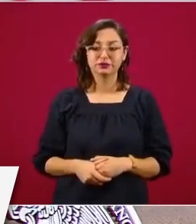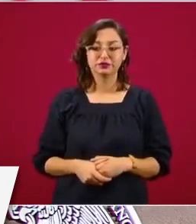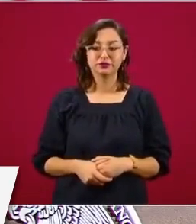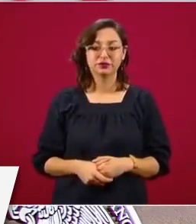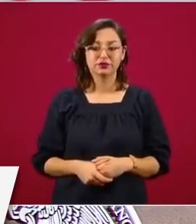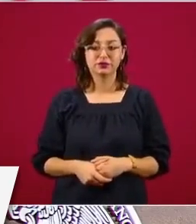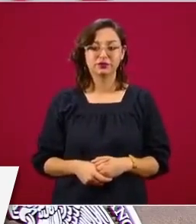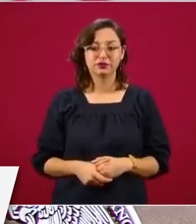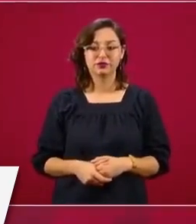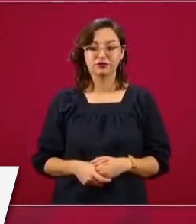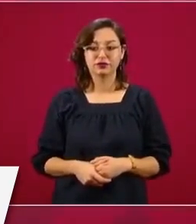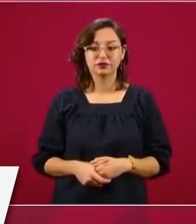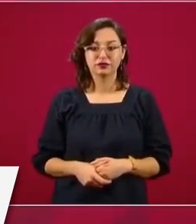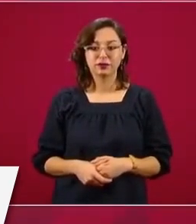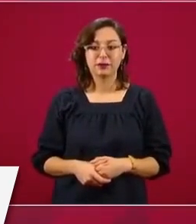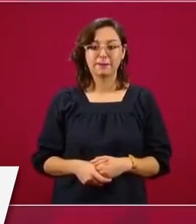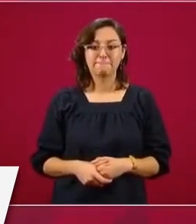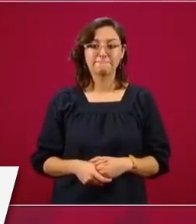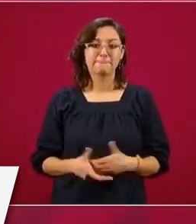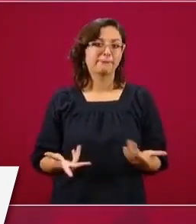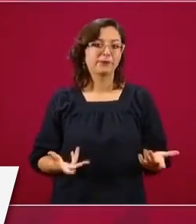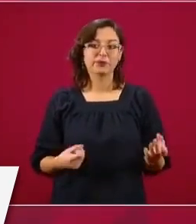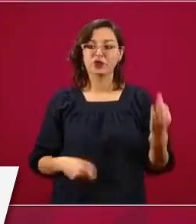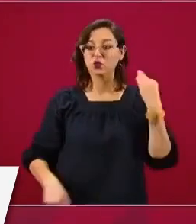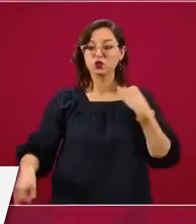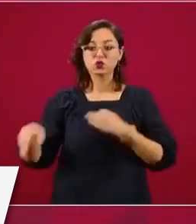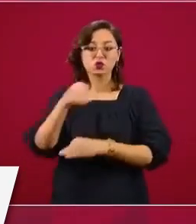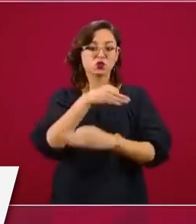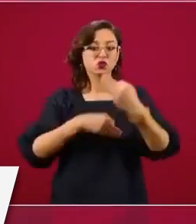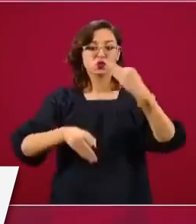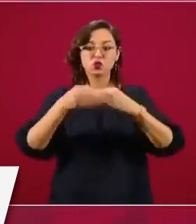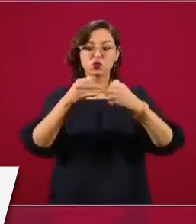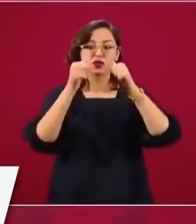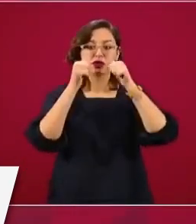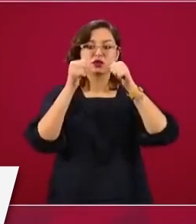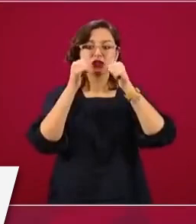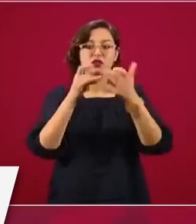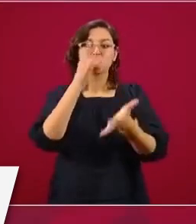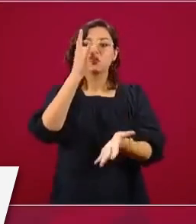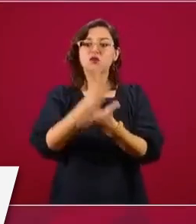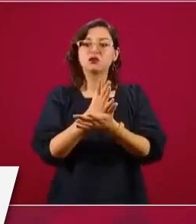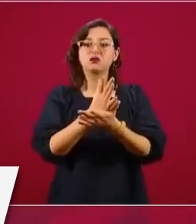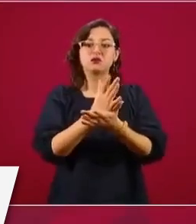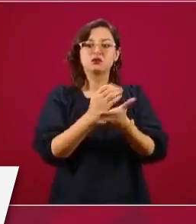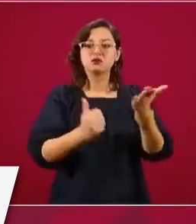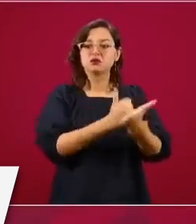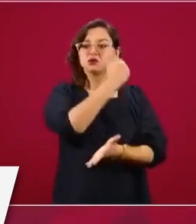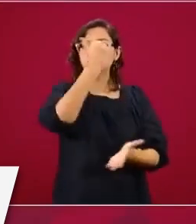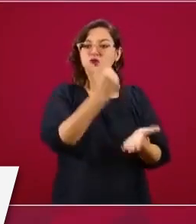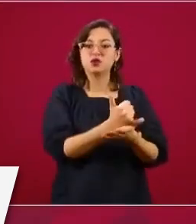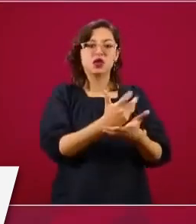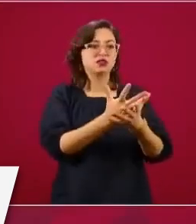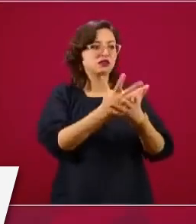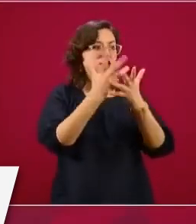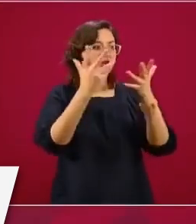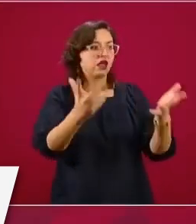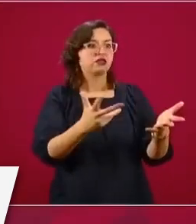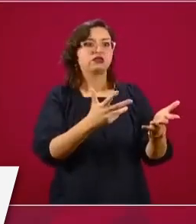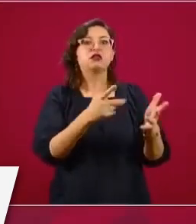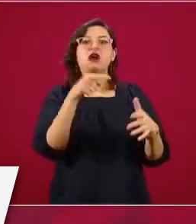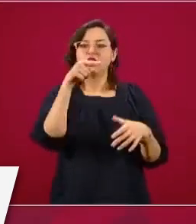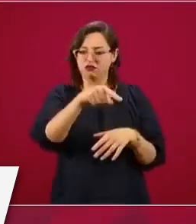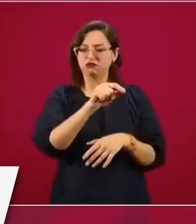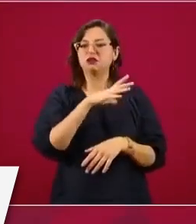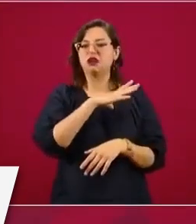en las grandes ciudades, en las grandes urbes, volvemos a lo mismo,